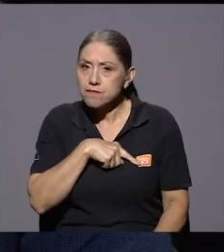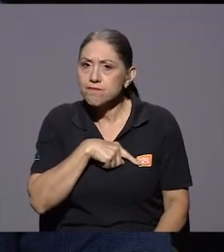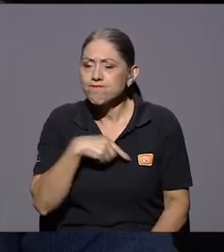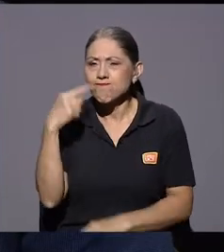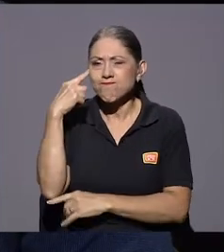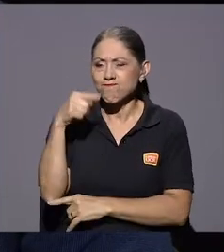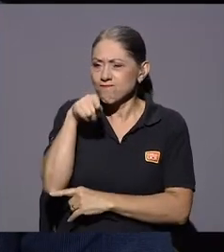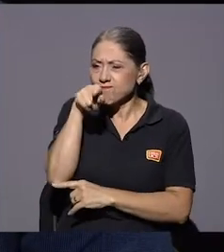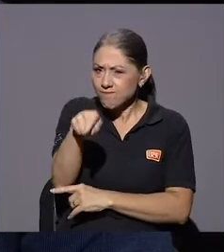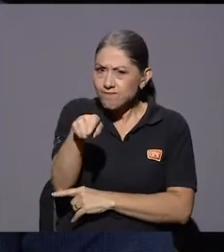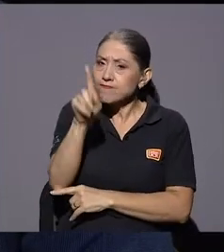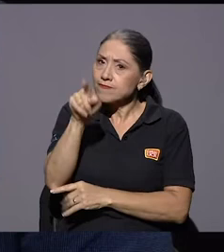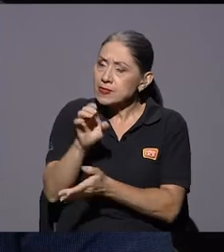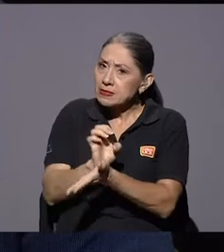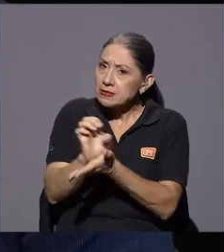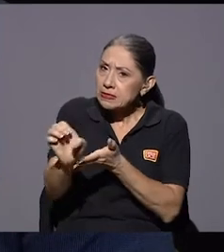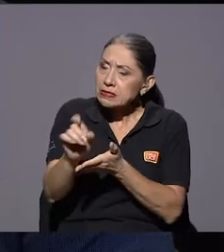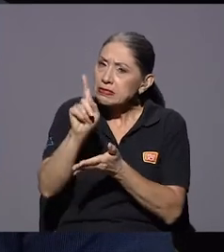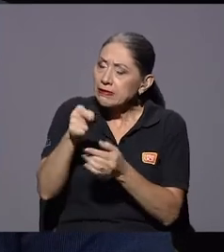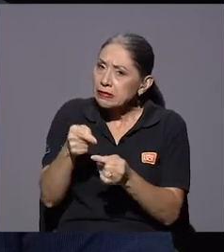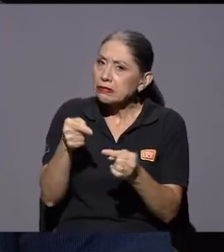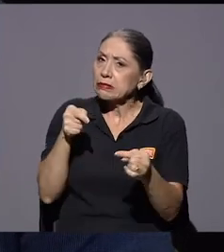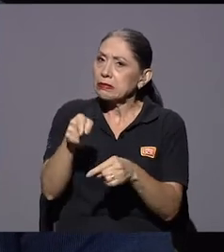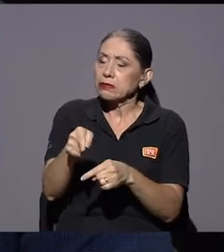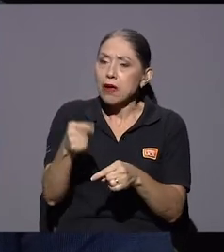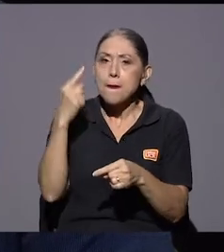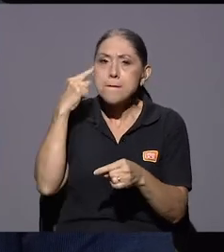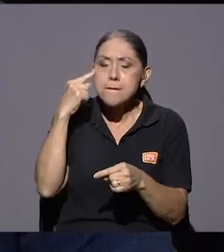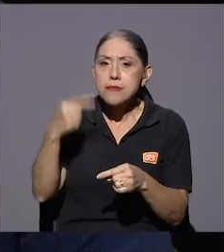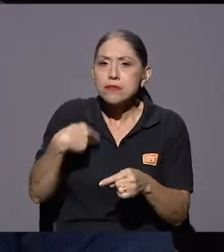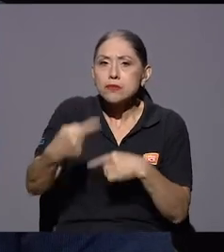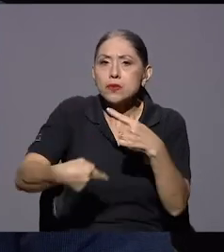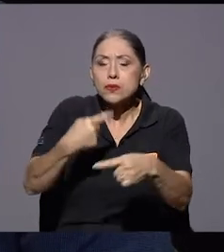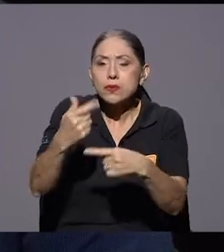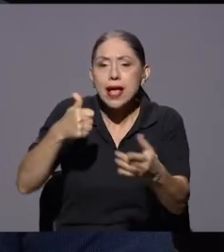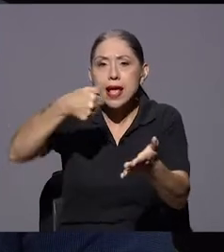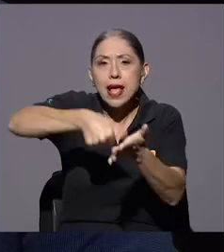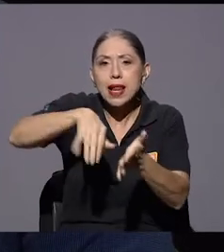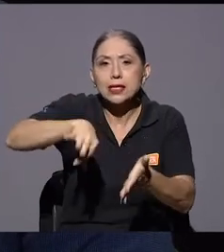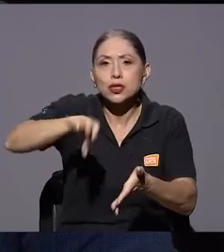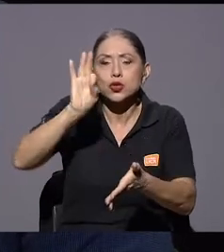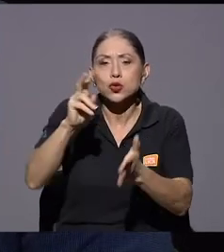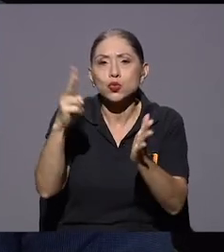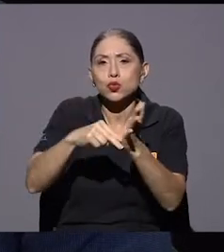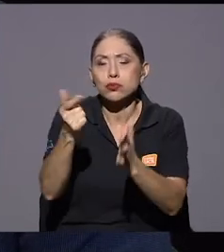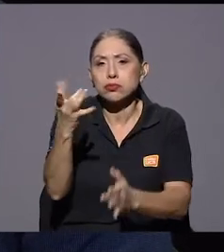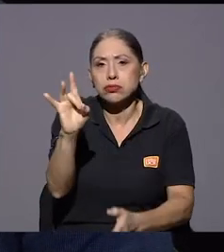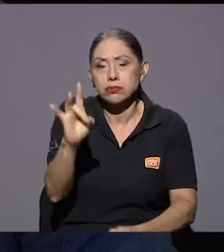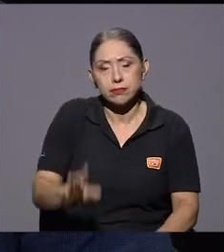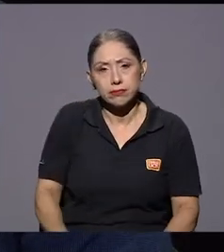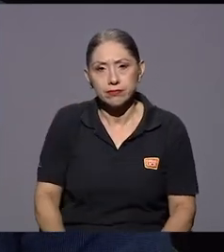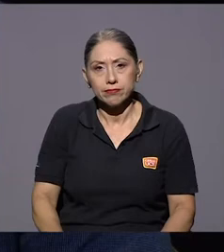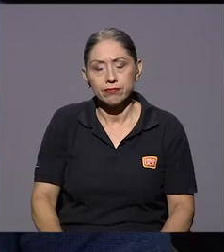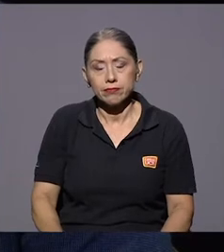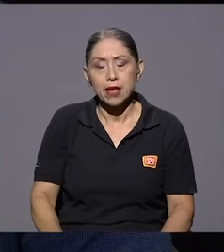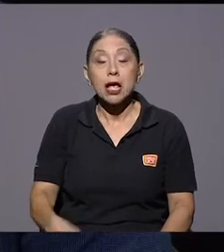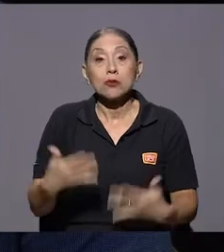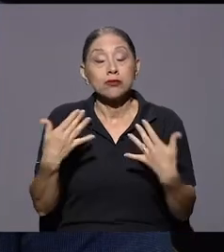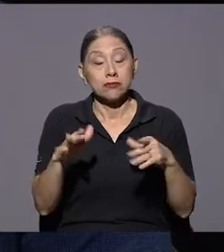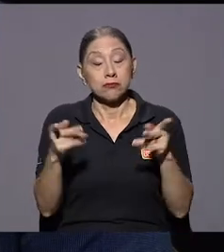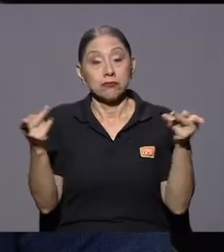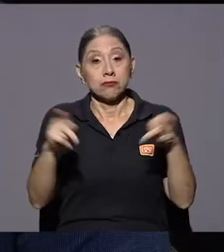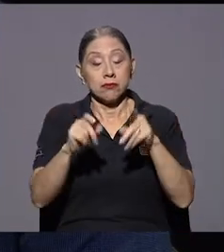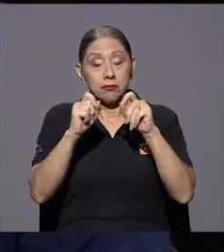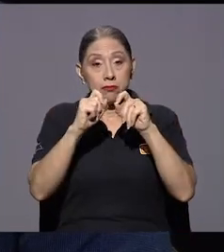de combatir este fenómeno de cara a las elecciones de 2018 nos dimos con la